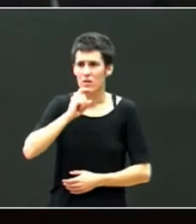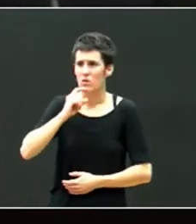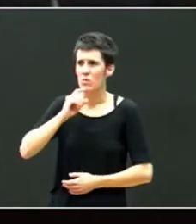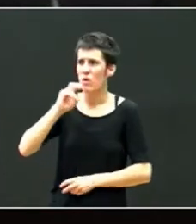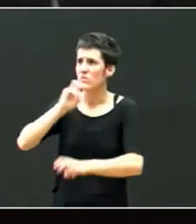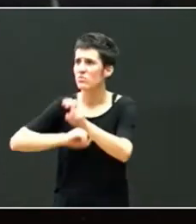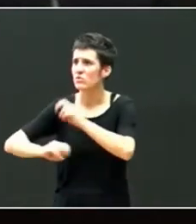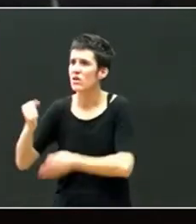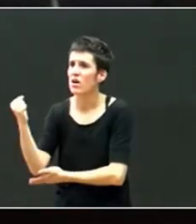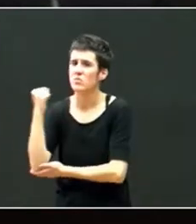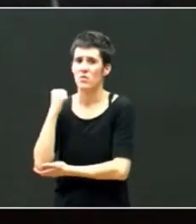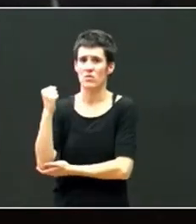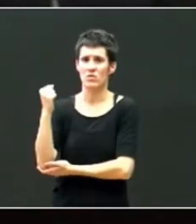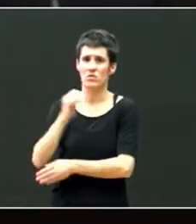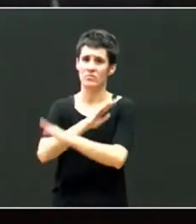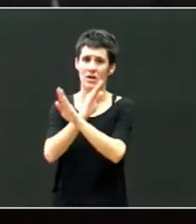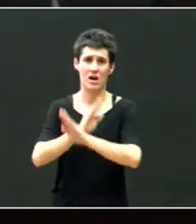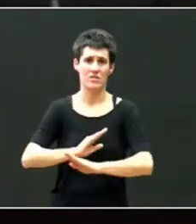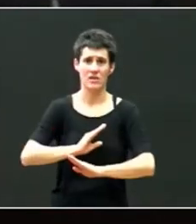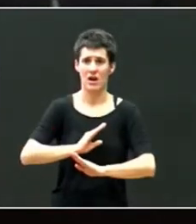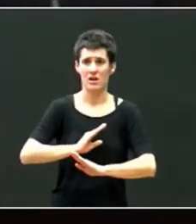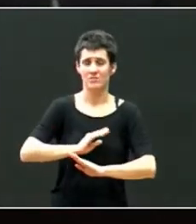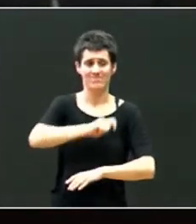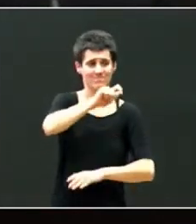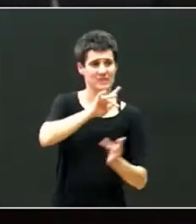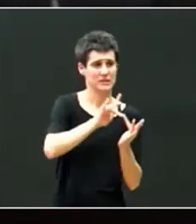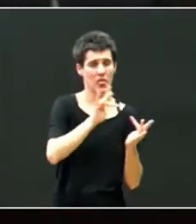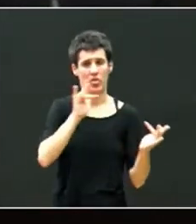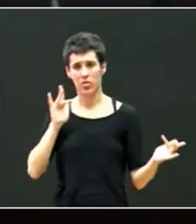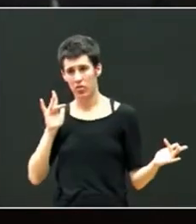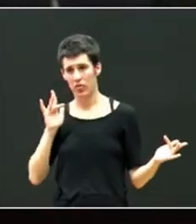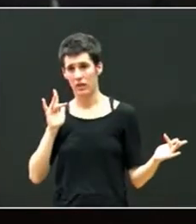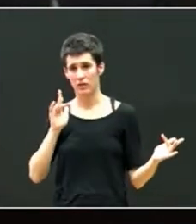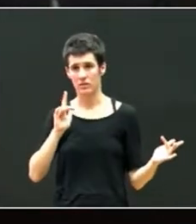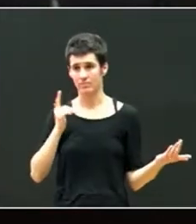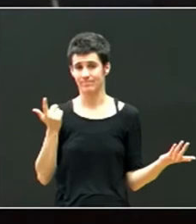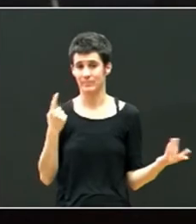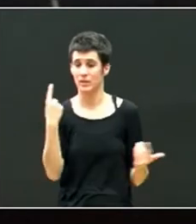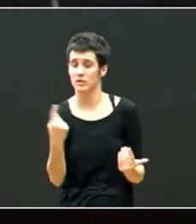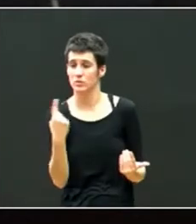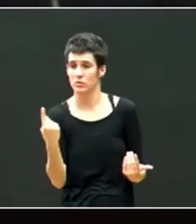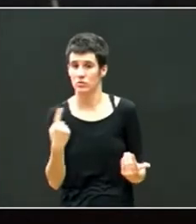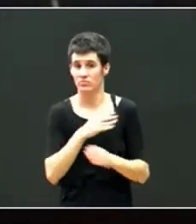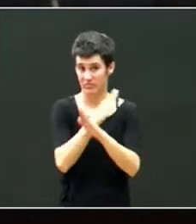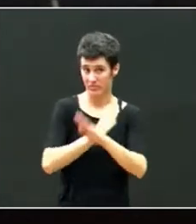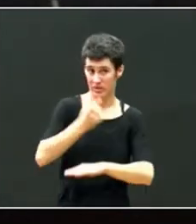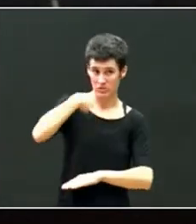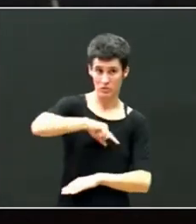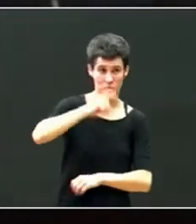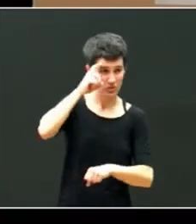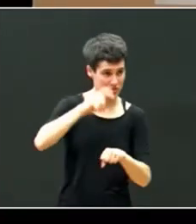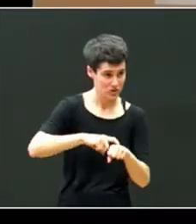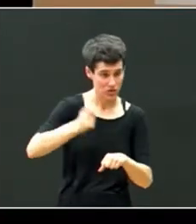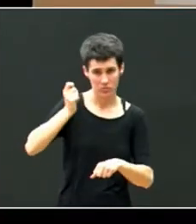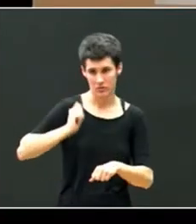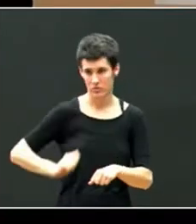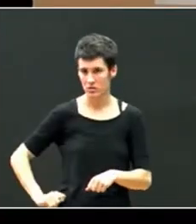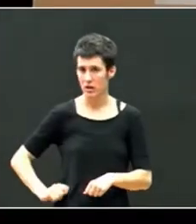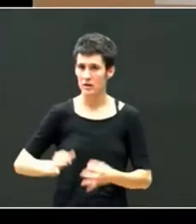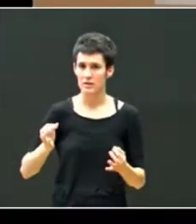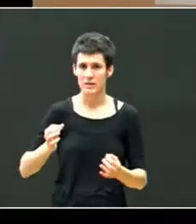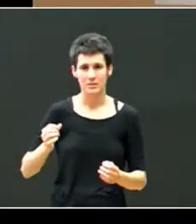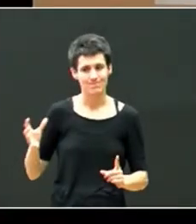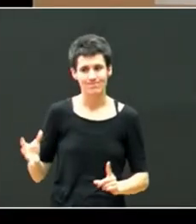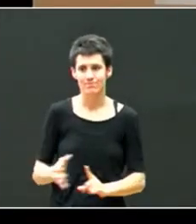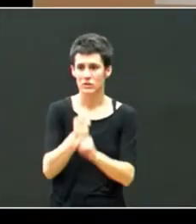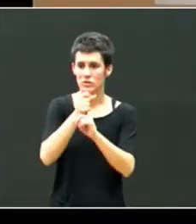contrario huye de la gente porque tenemos complicado como profesores como psicólogos como profesionales si conseguimos que ese menor aprenda